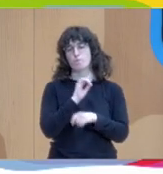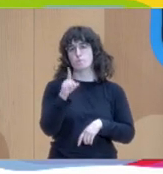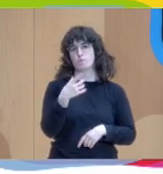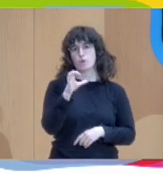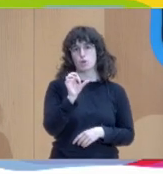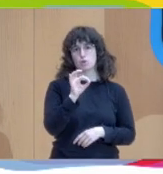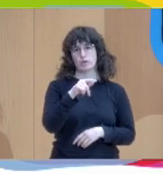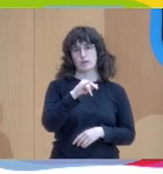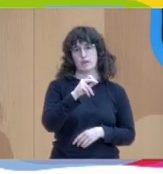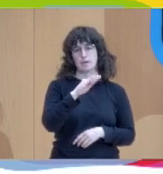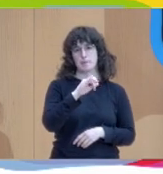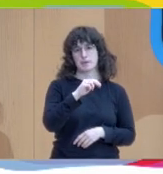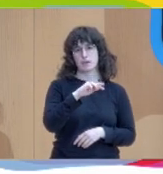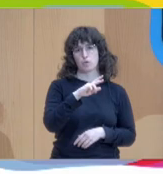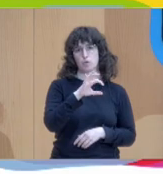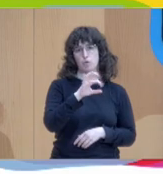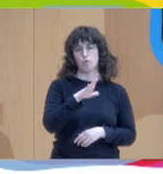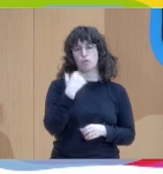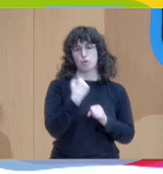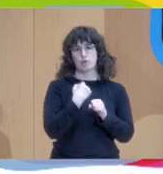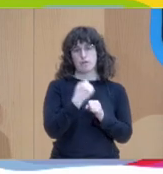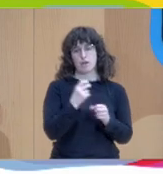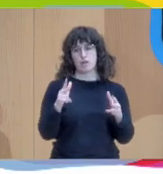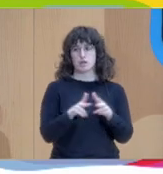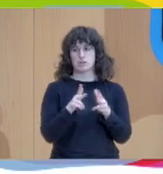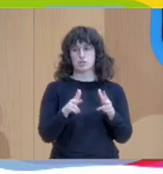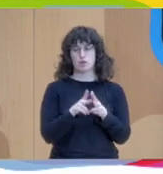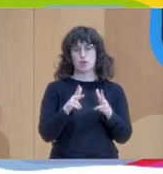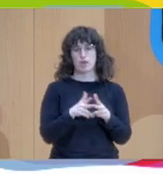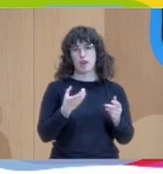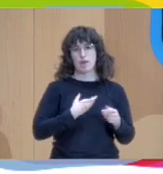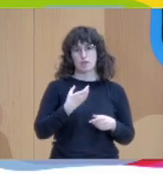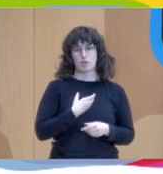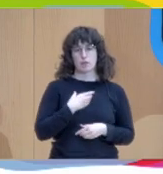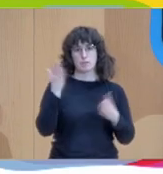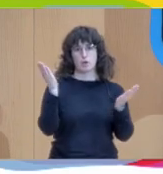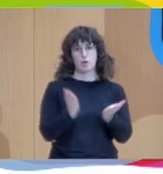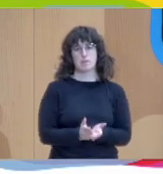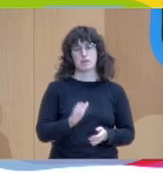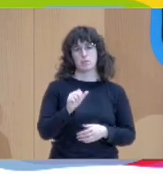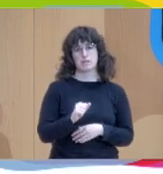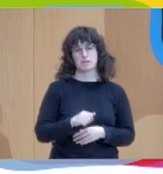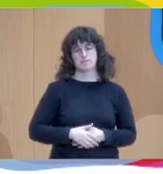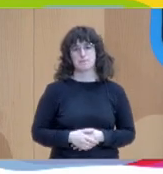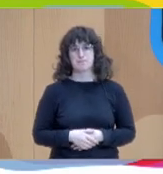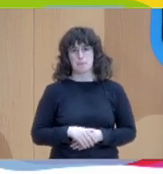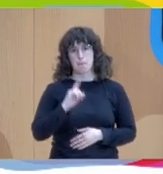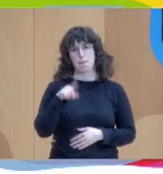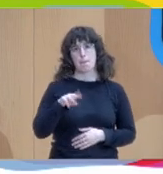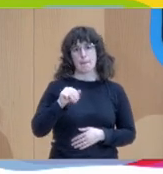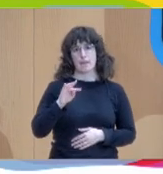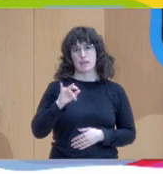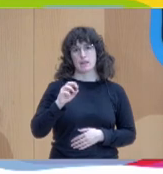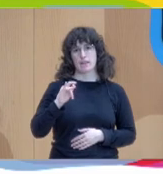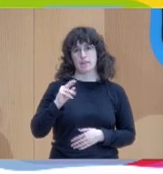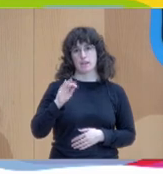Cabrero. Ella es trabajadora social del Ayuntamiento del Valle de Hues. Nos acompaña también Patricia Díaz de Rada.